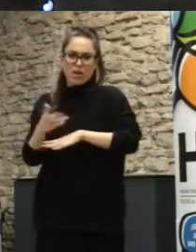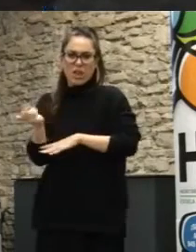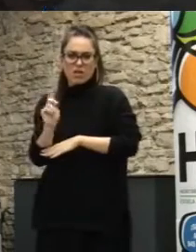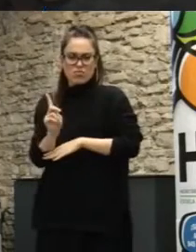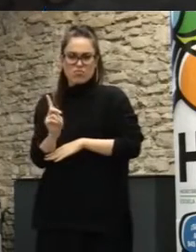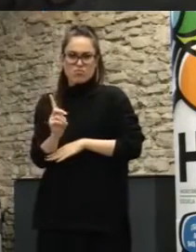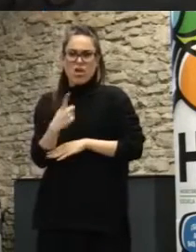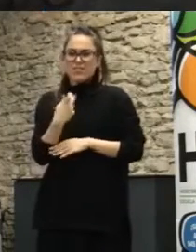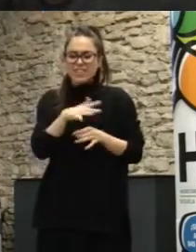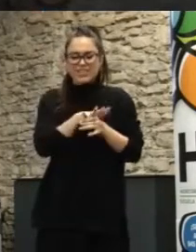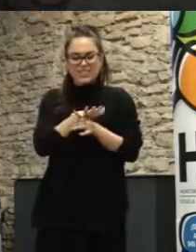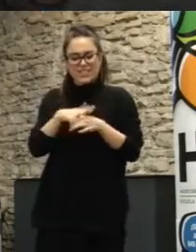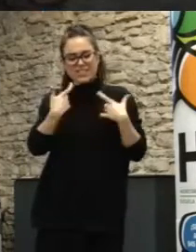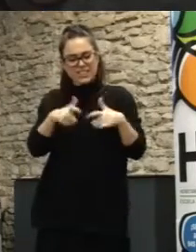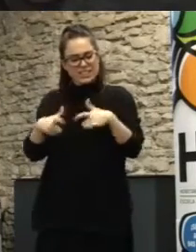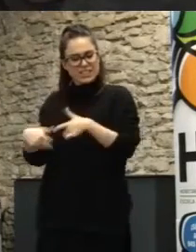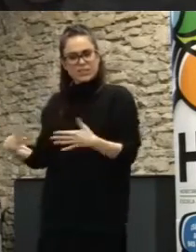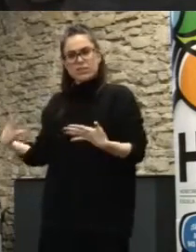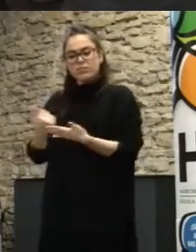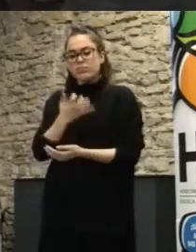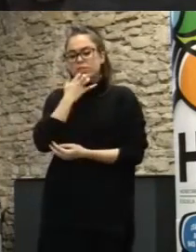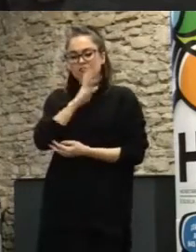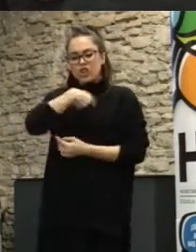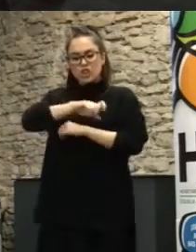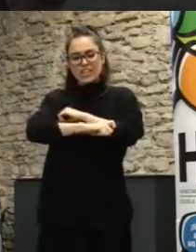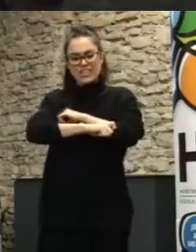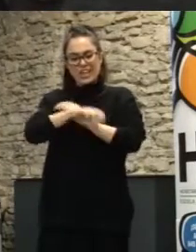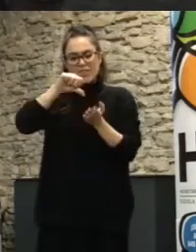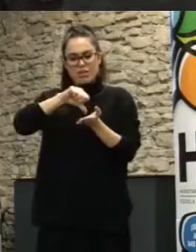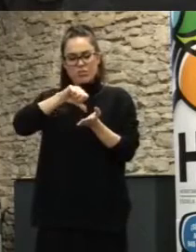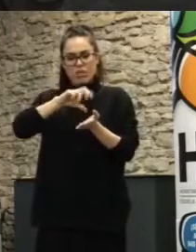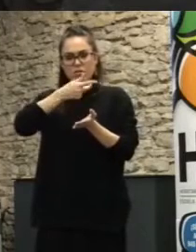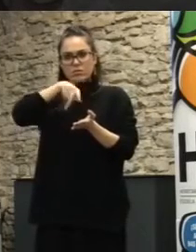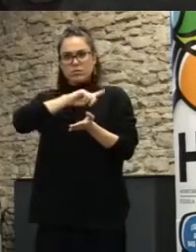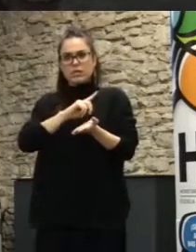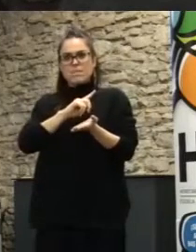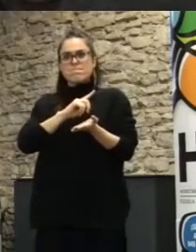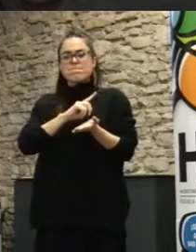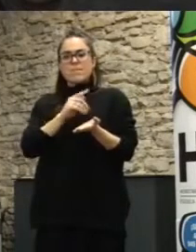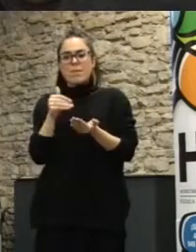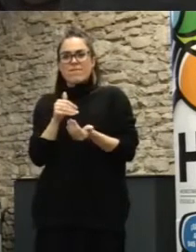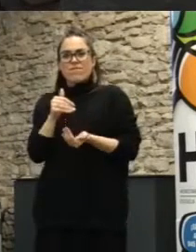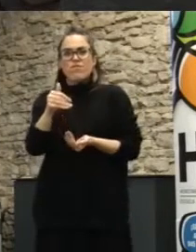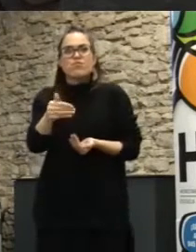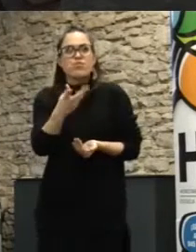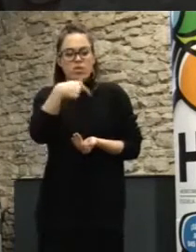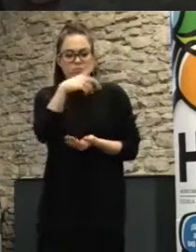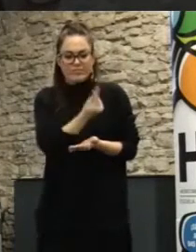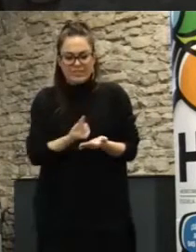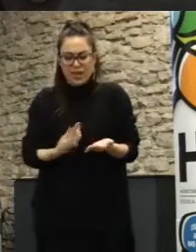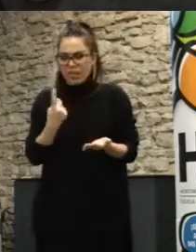pasa cuando hacemos un plan estratégico de ciudad que marca el futuro, el horizonte de una ciudad? ¿Por qué no hay procesos